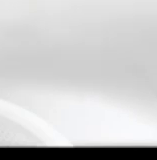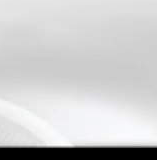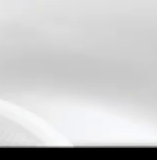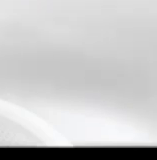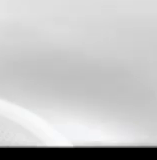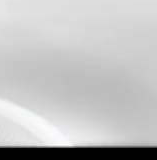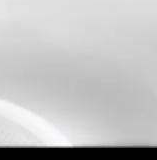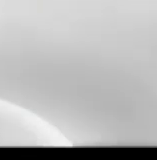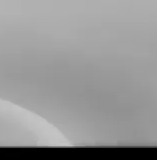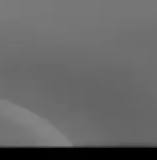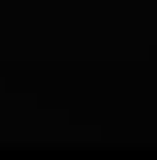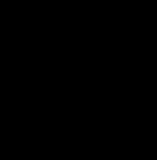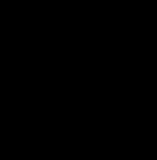y y y y